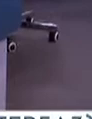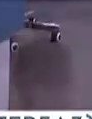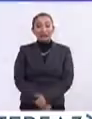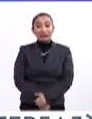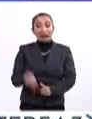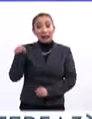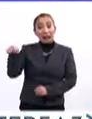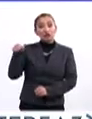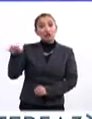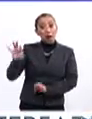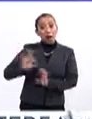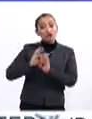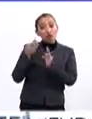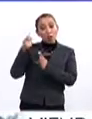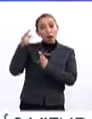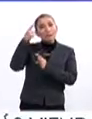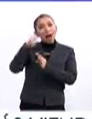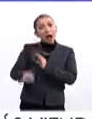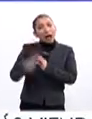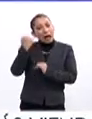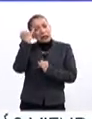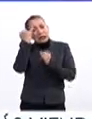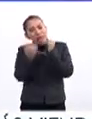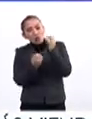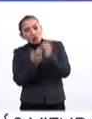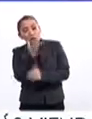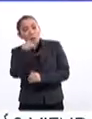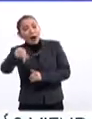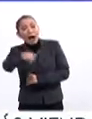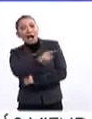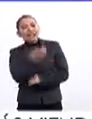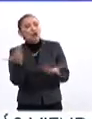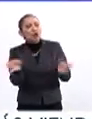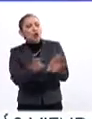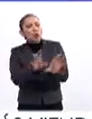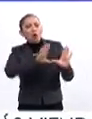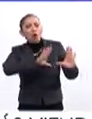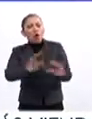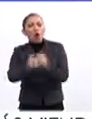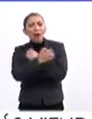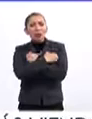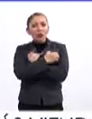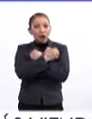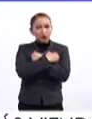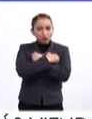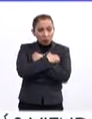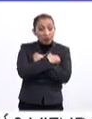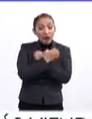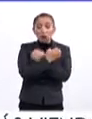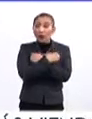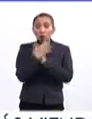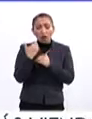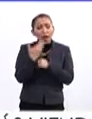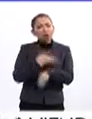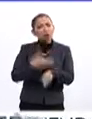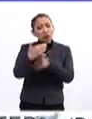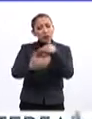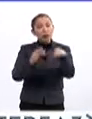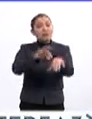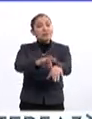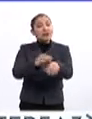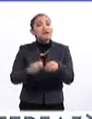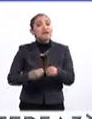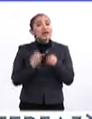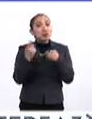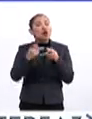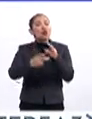Pues ahí está una opción para poder reinventar la forma en como se imparte la educación. La educación es un proceso vivo y tiene